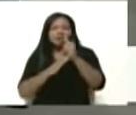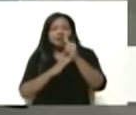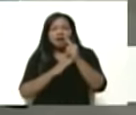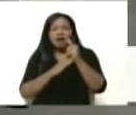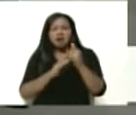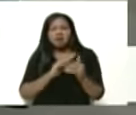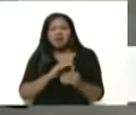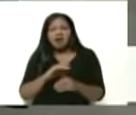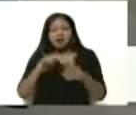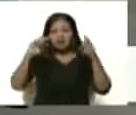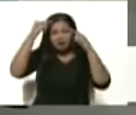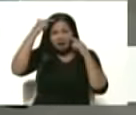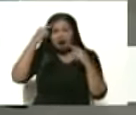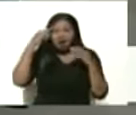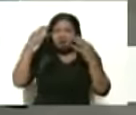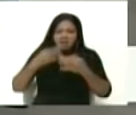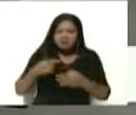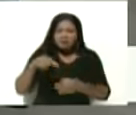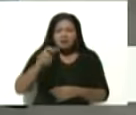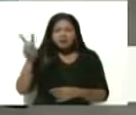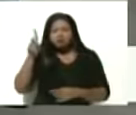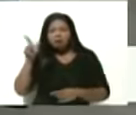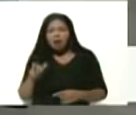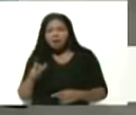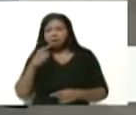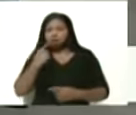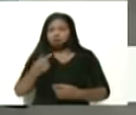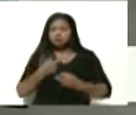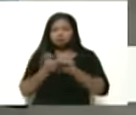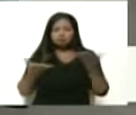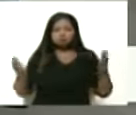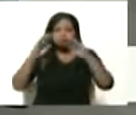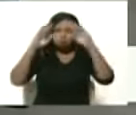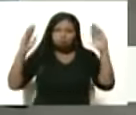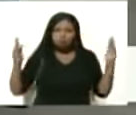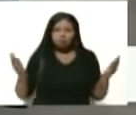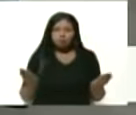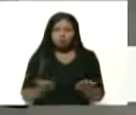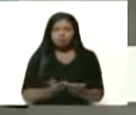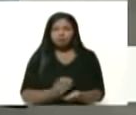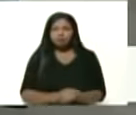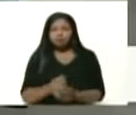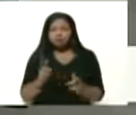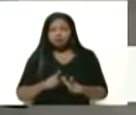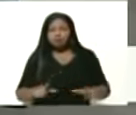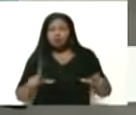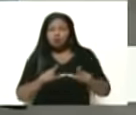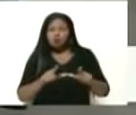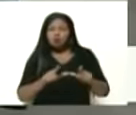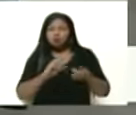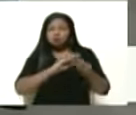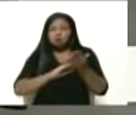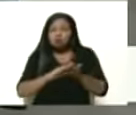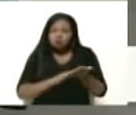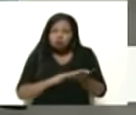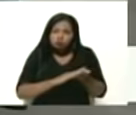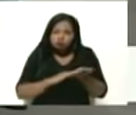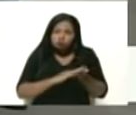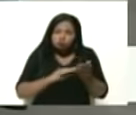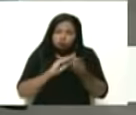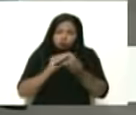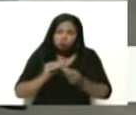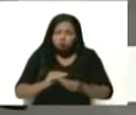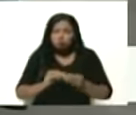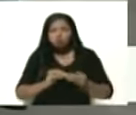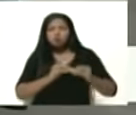afirmativo venezolano. Hoy podemos decirle a Venezuela y al mundo, esta planta fue recuperada por las